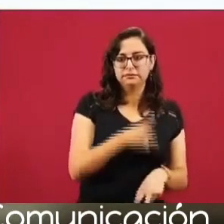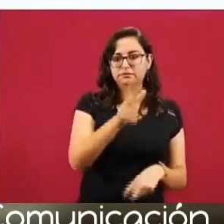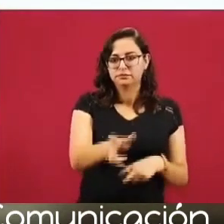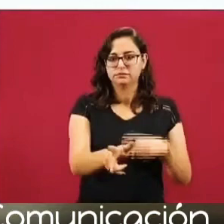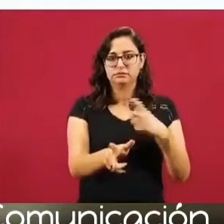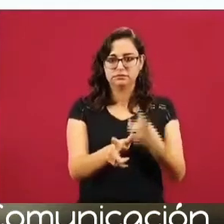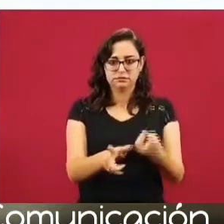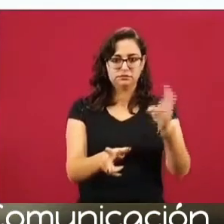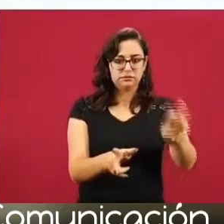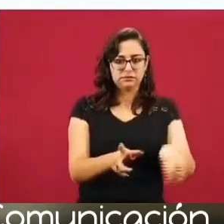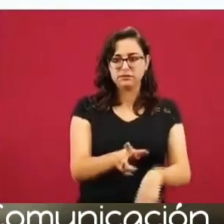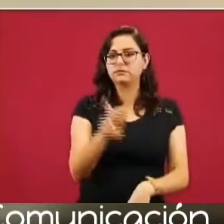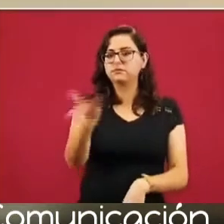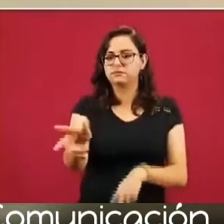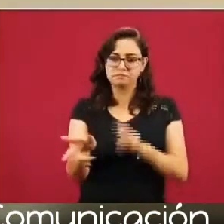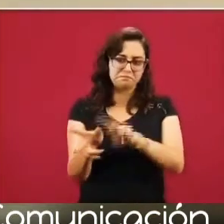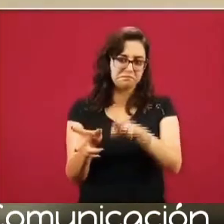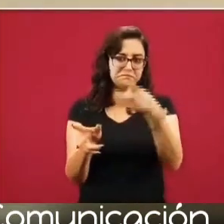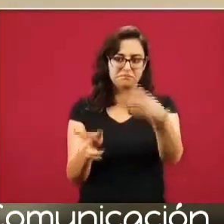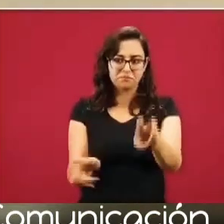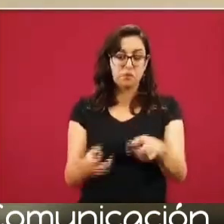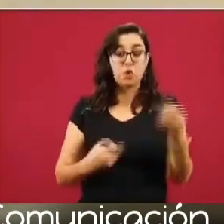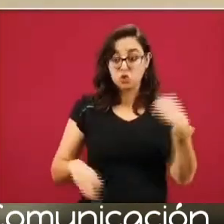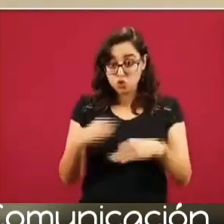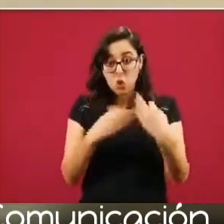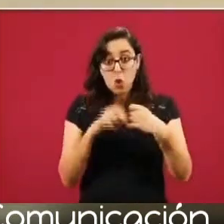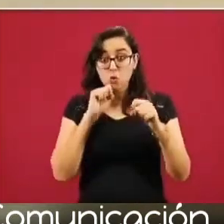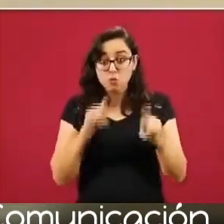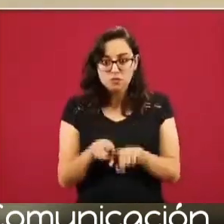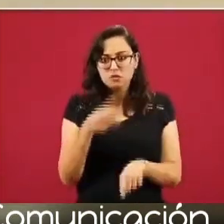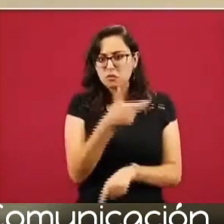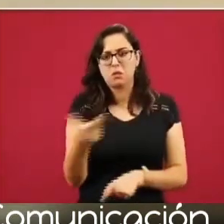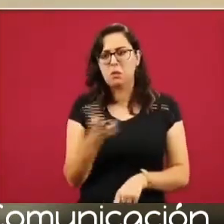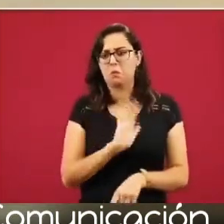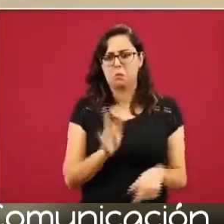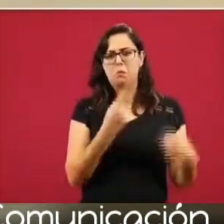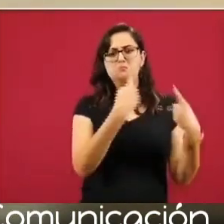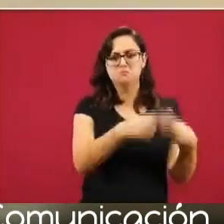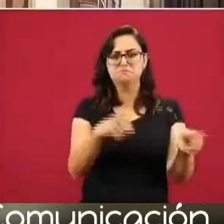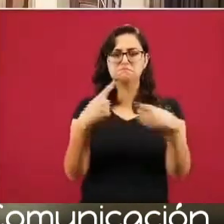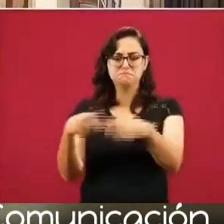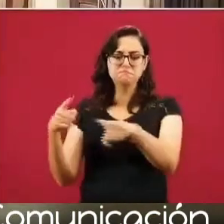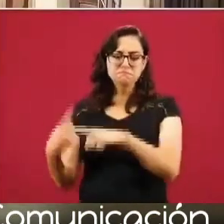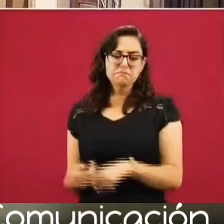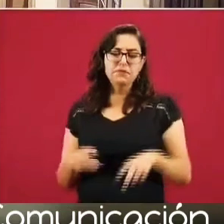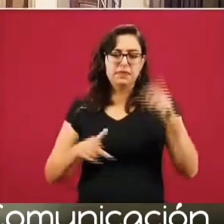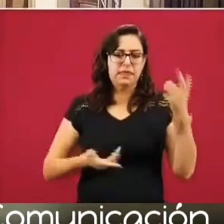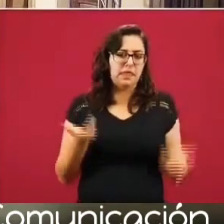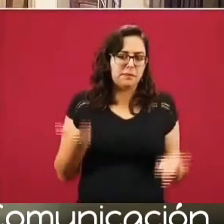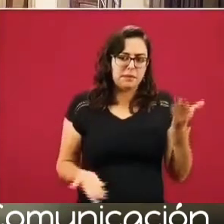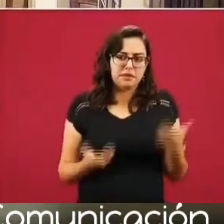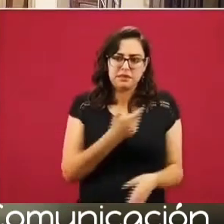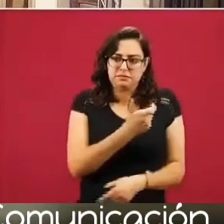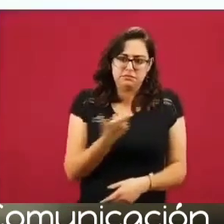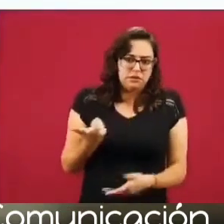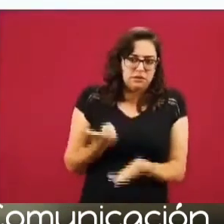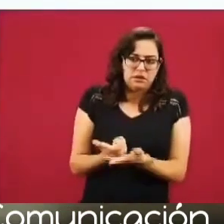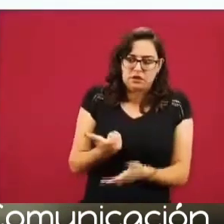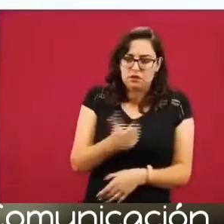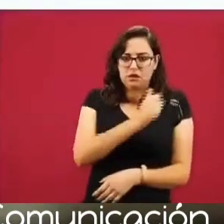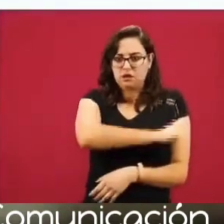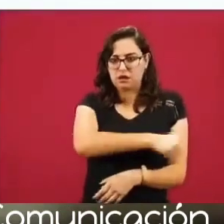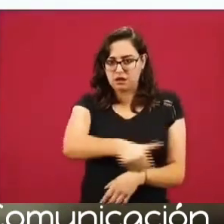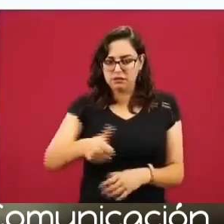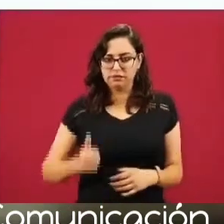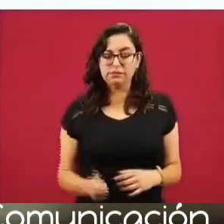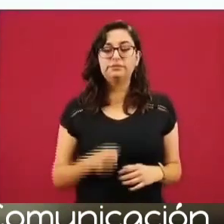escogiste, a ti al otro hotel que escogiste, para darles mayores facilidades a la gente, de acuerdo al presupuesto que ellos quieran destinarle. Entonces,